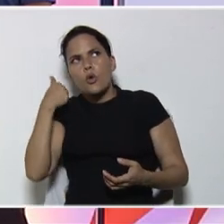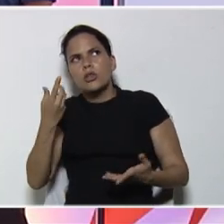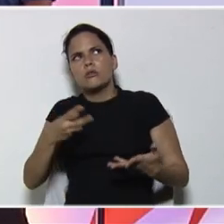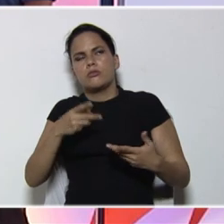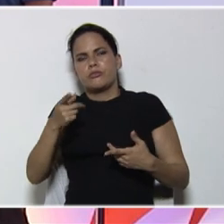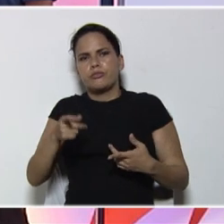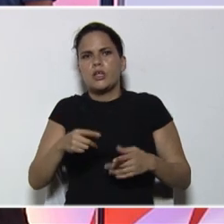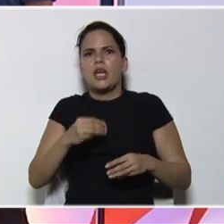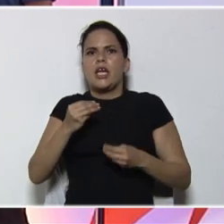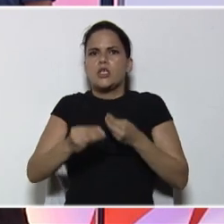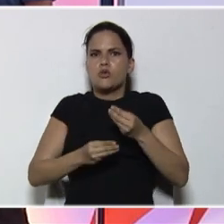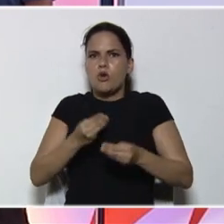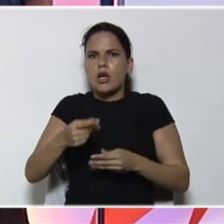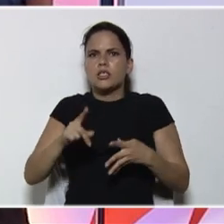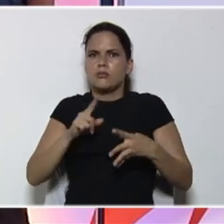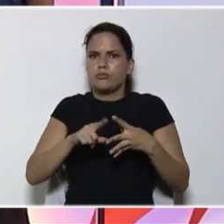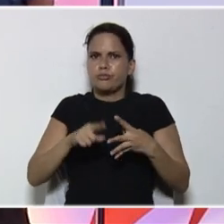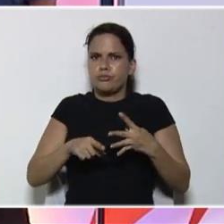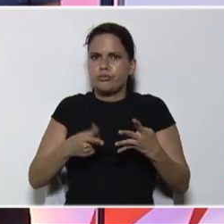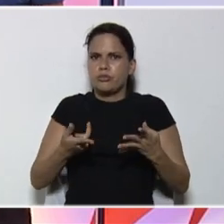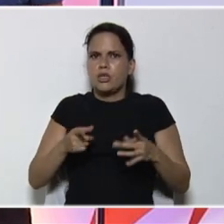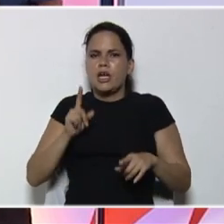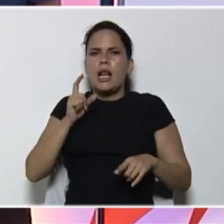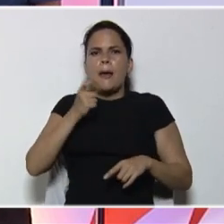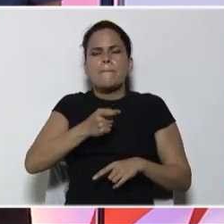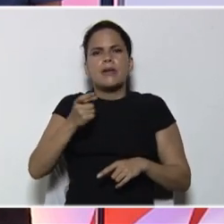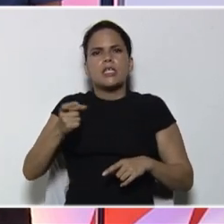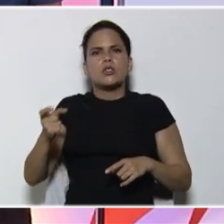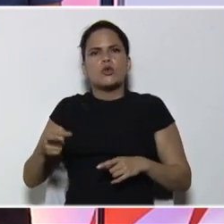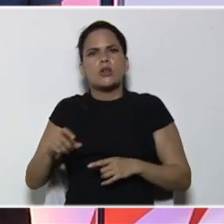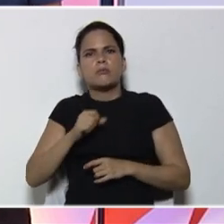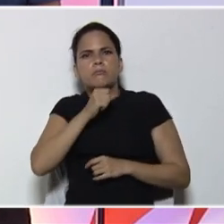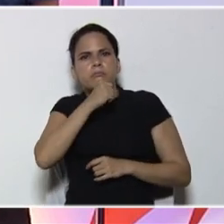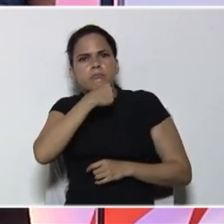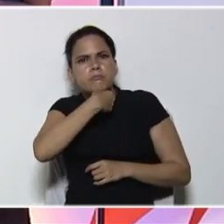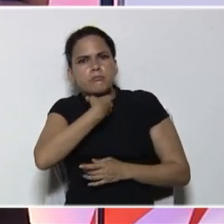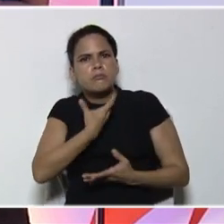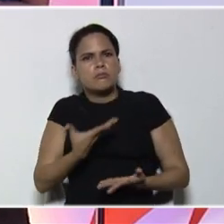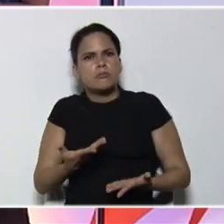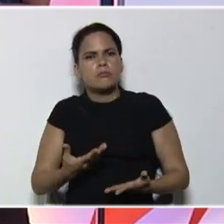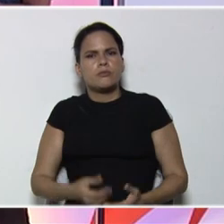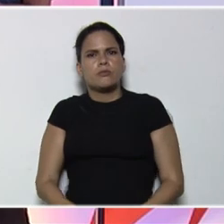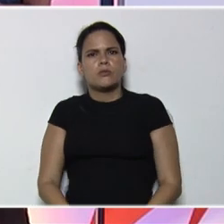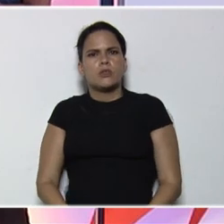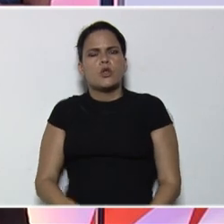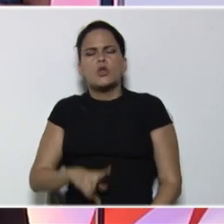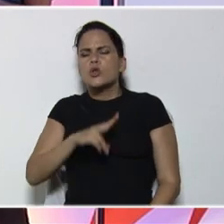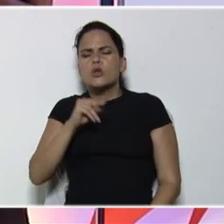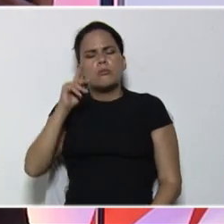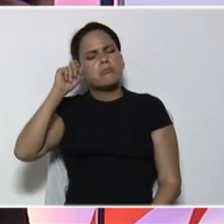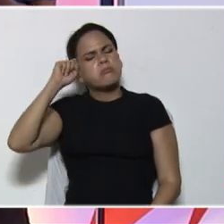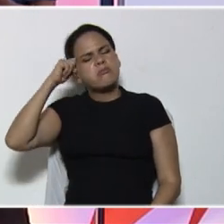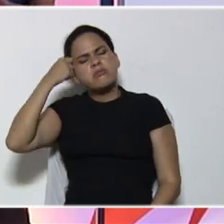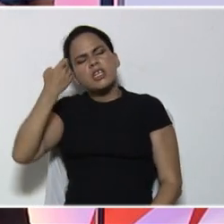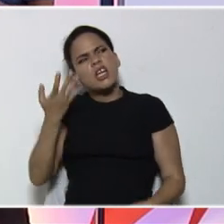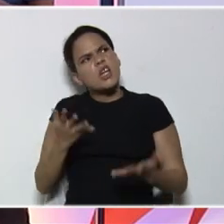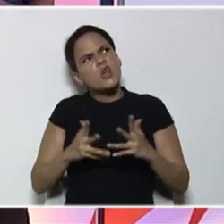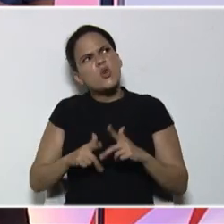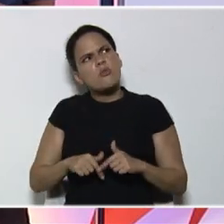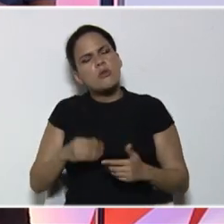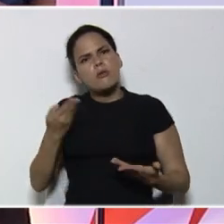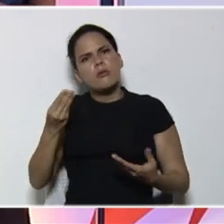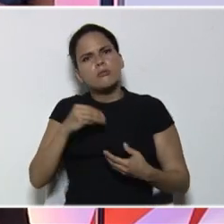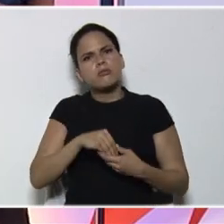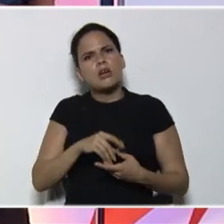eso hace, en algunos casos, que las personas, de la tercera edad, por ejemplo, no recuerden, qué número, le van a poner,